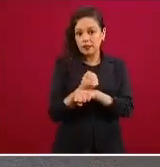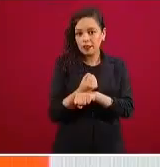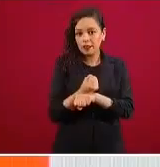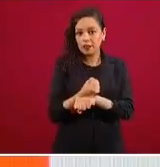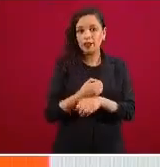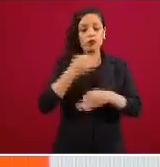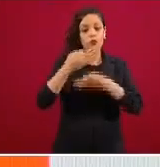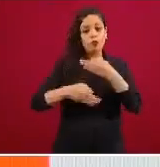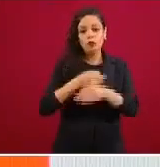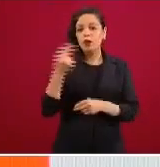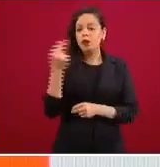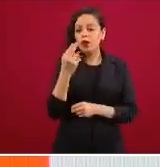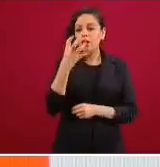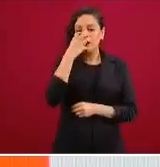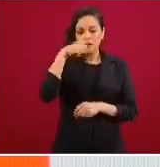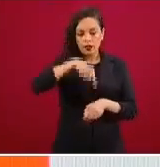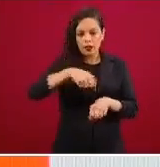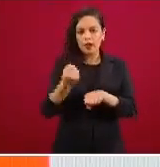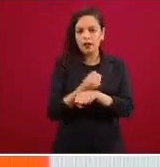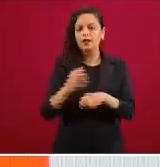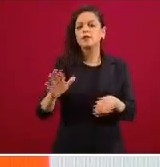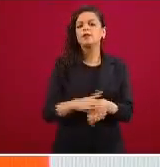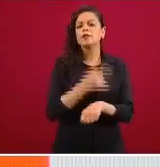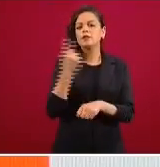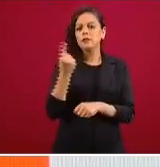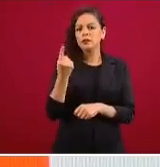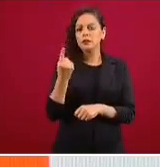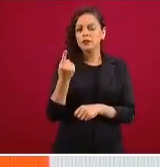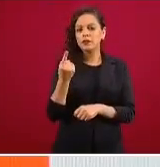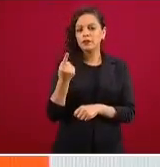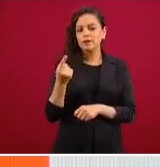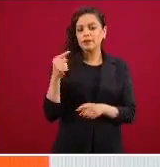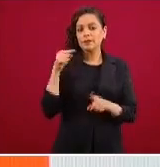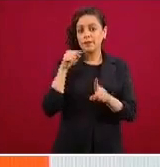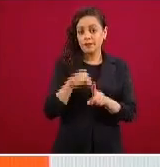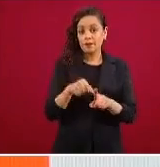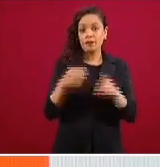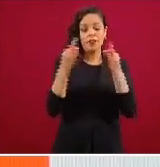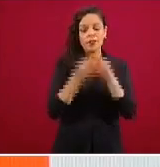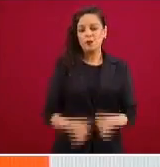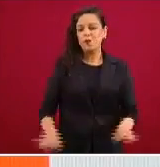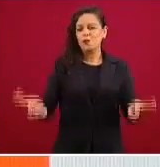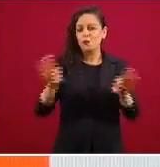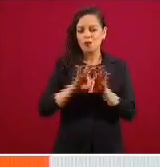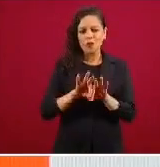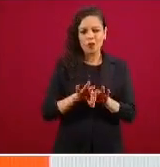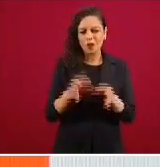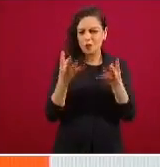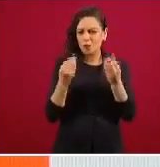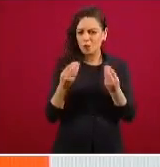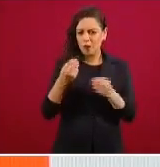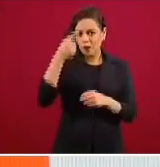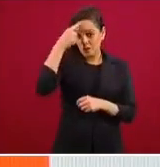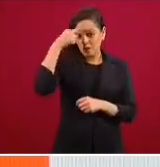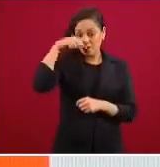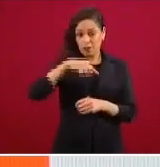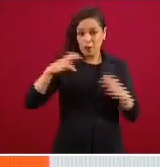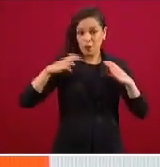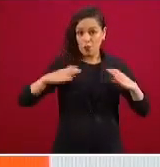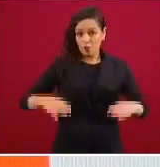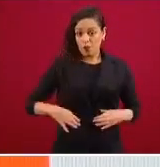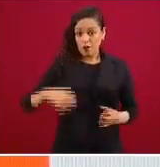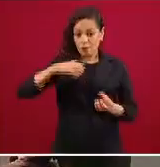porque el oxígeno es el elemento químico que es indispensable para que todas las células del cuerpo